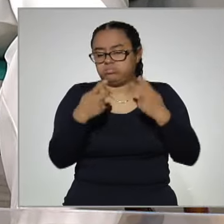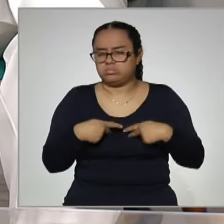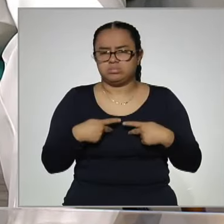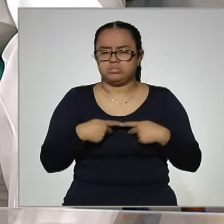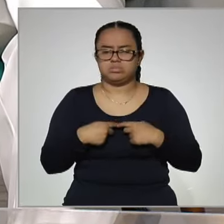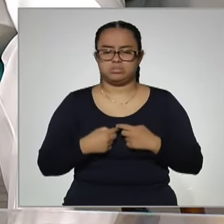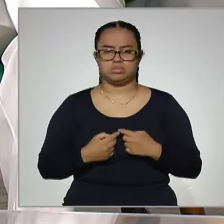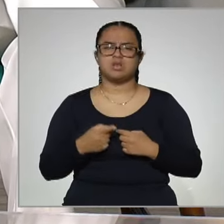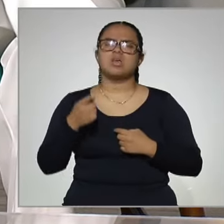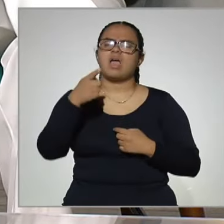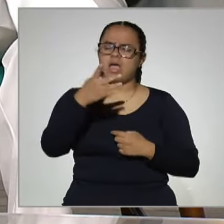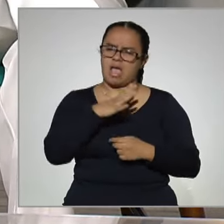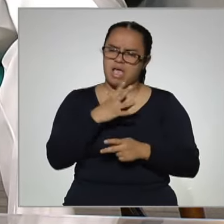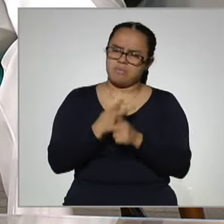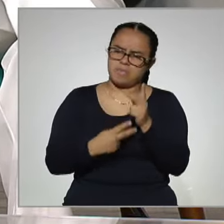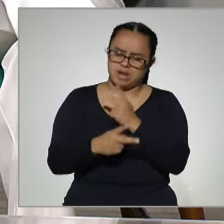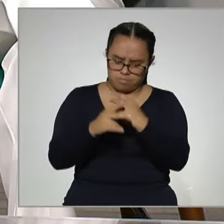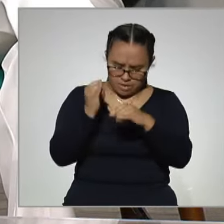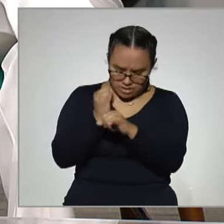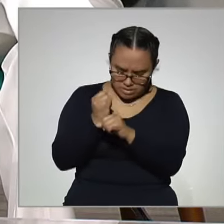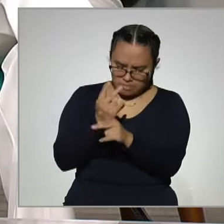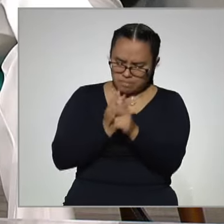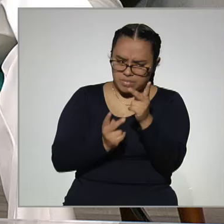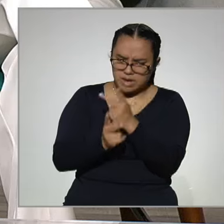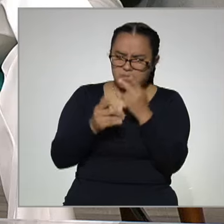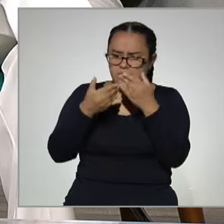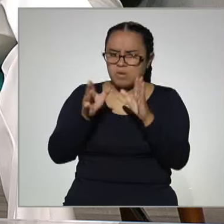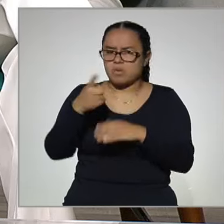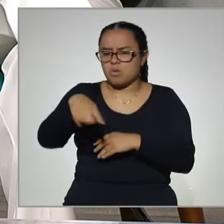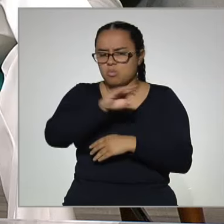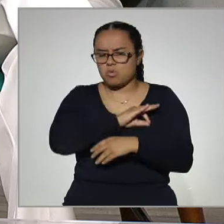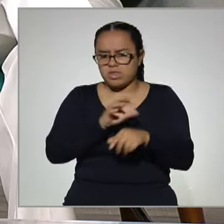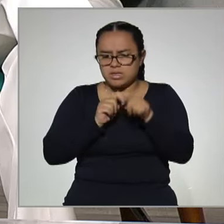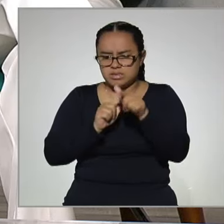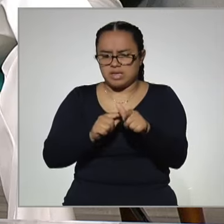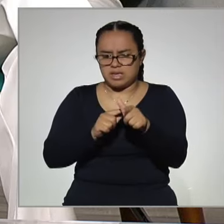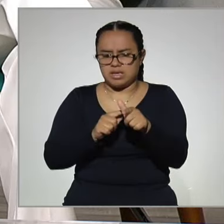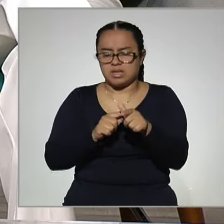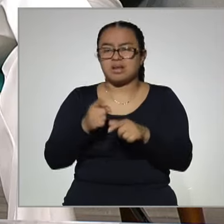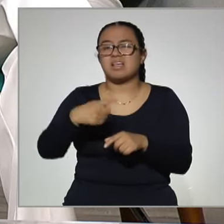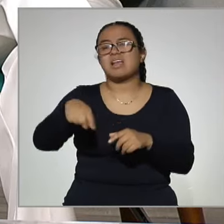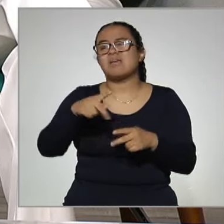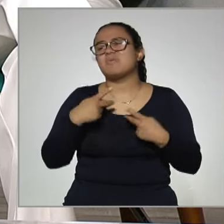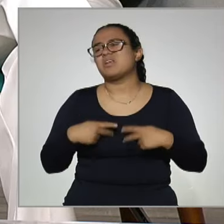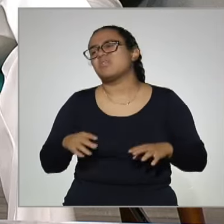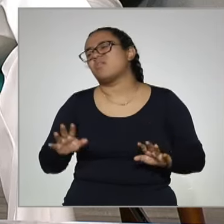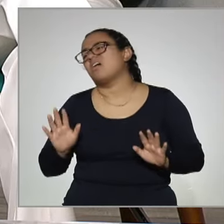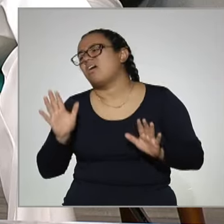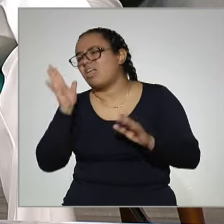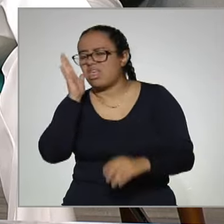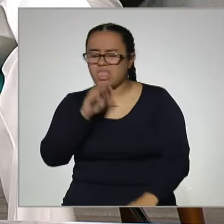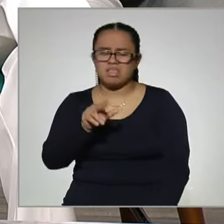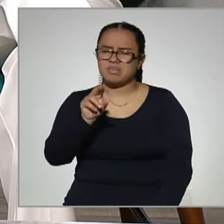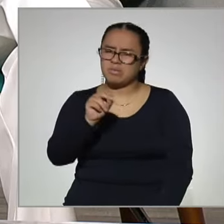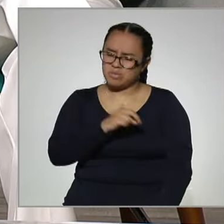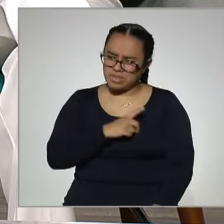si quieres la opción de prepa en línea, la prepa abierta, continuar. Hay que vencer esa apatía. ¿Por dónde empezamos?